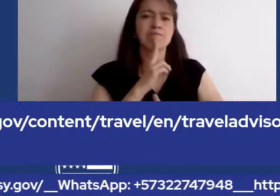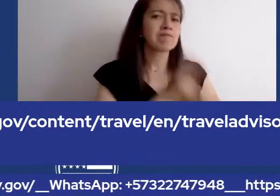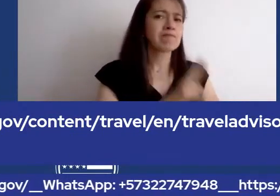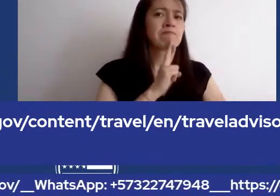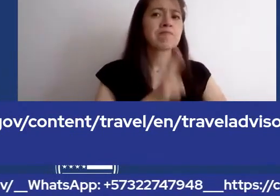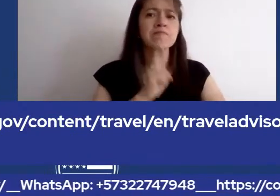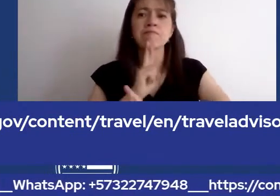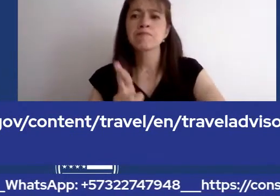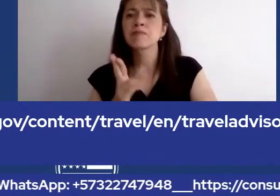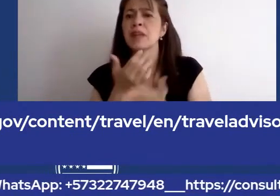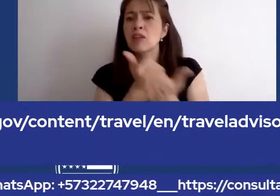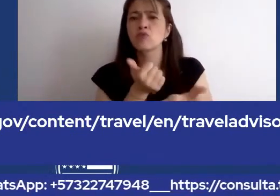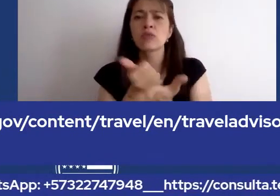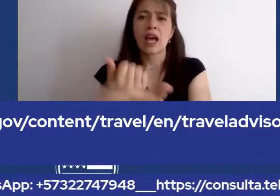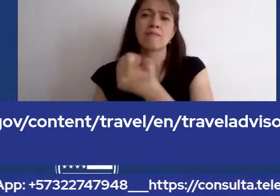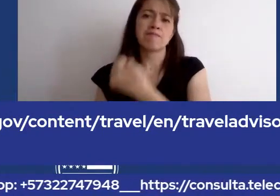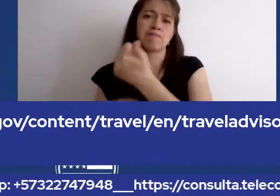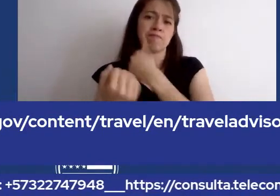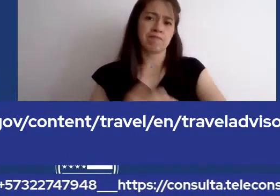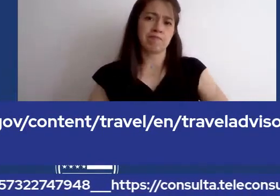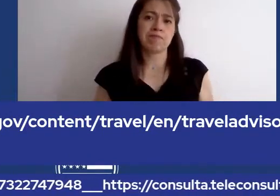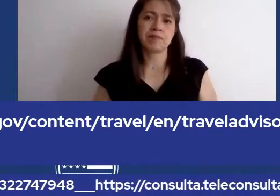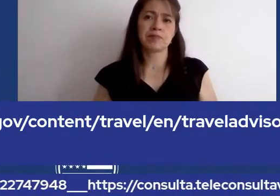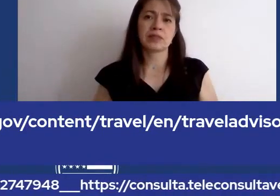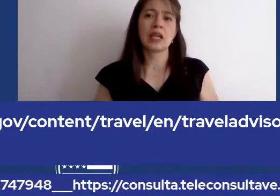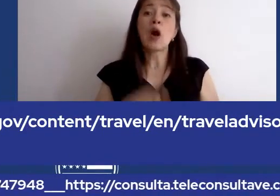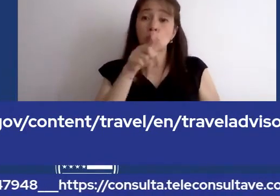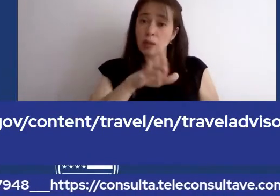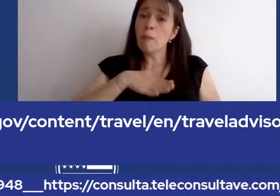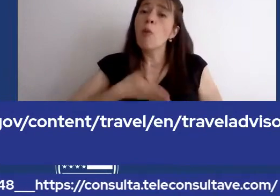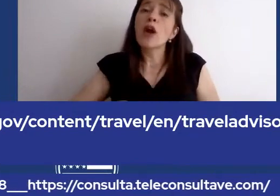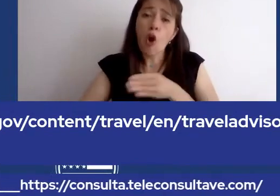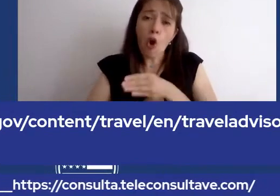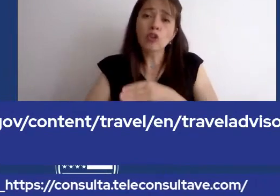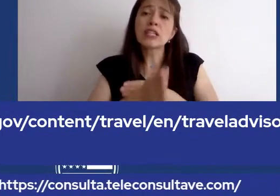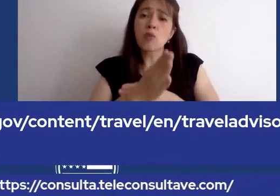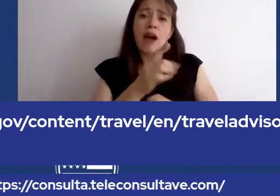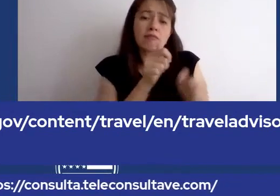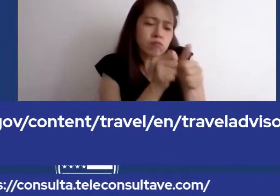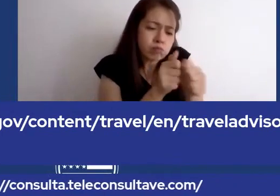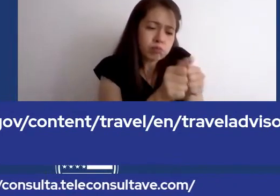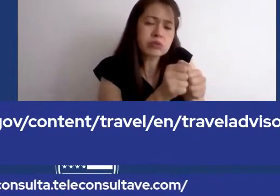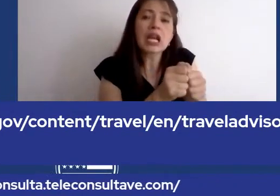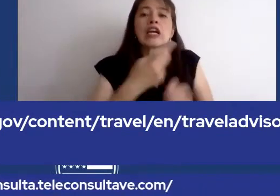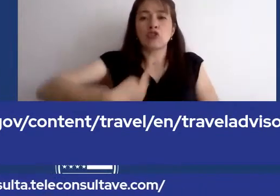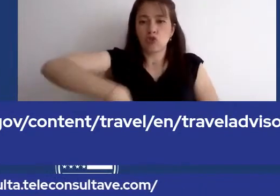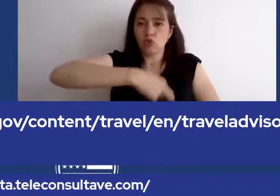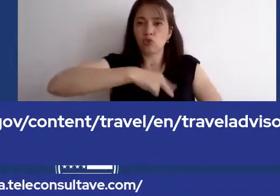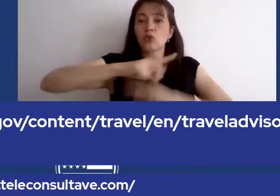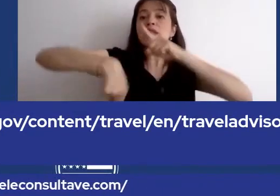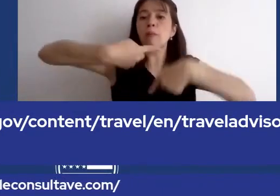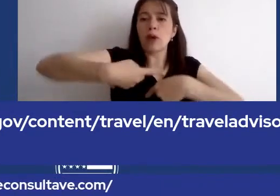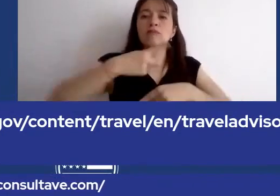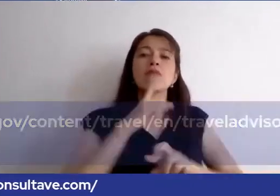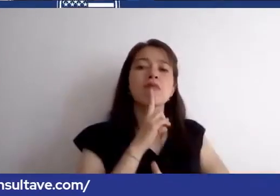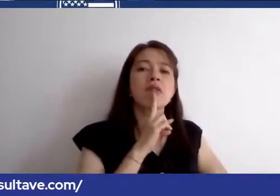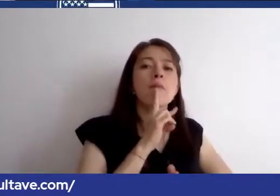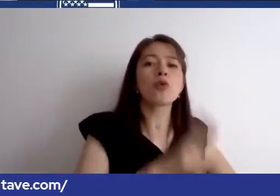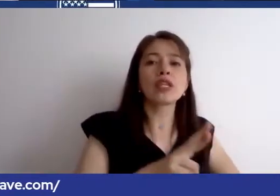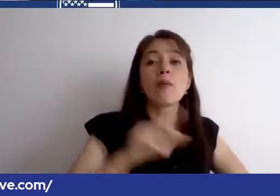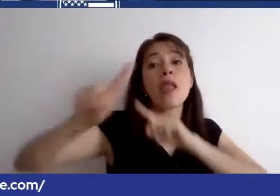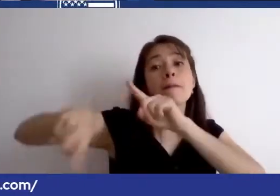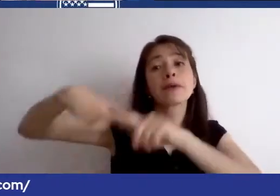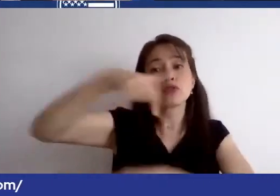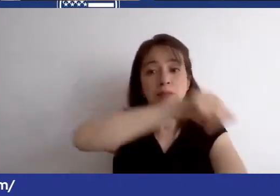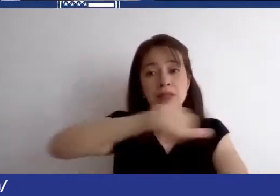en los comentarios por este programa de Facebook Live de Aloha Embajador o programa Adelante la semana que viene.